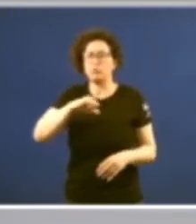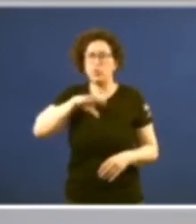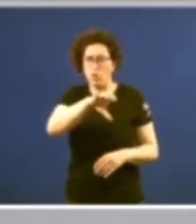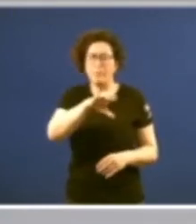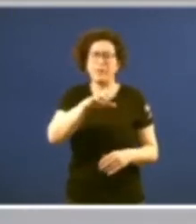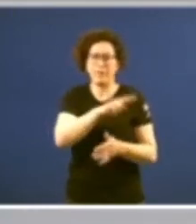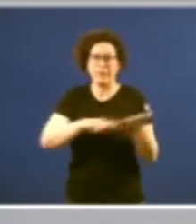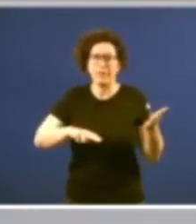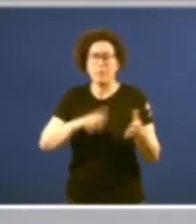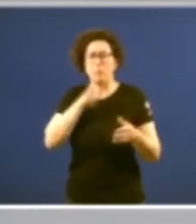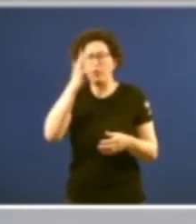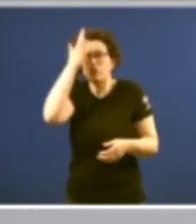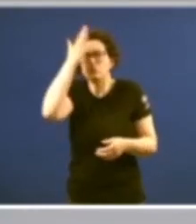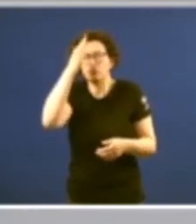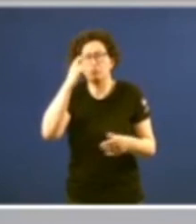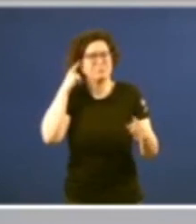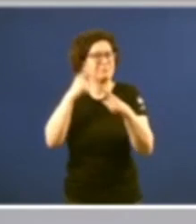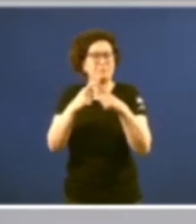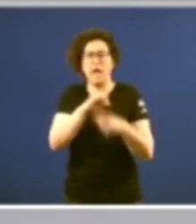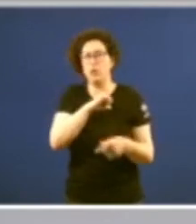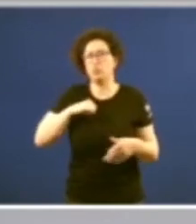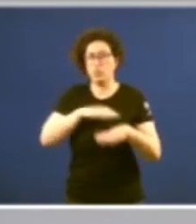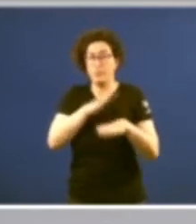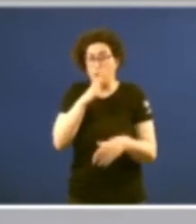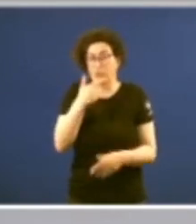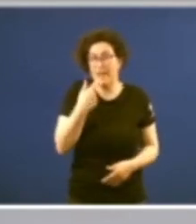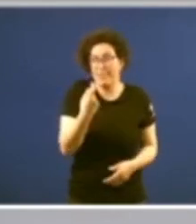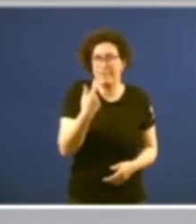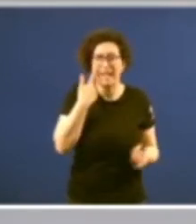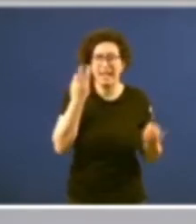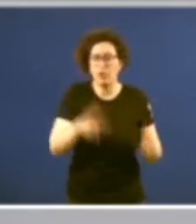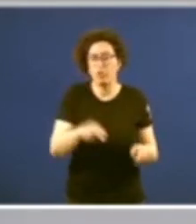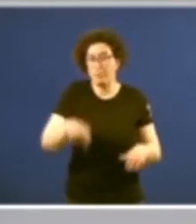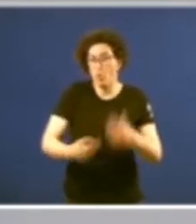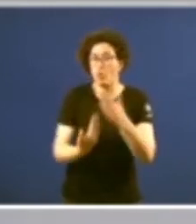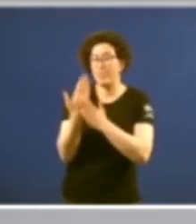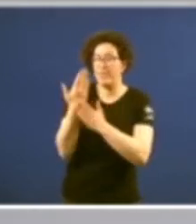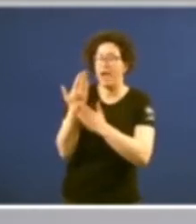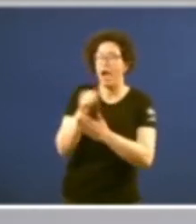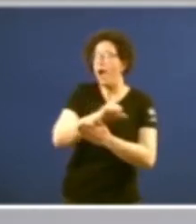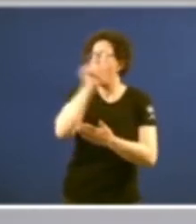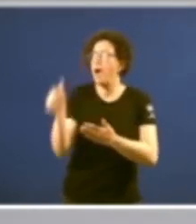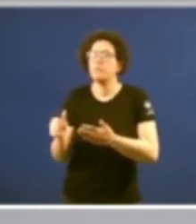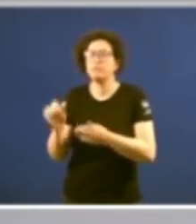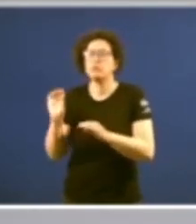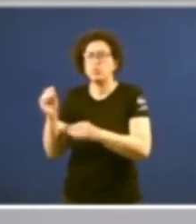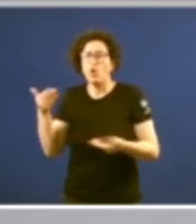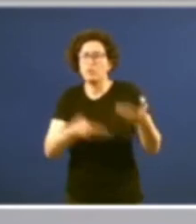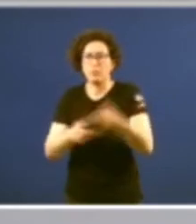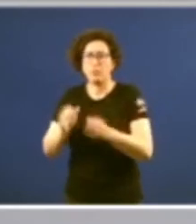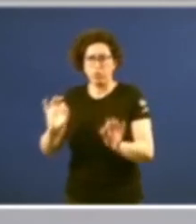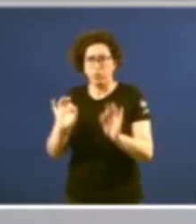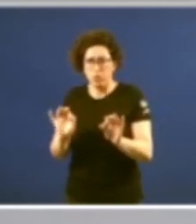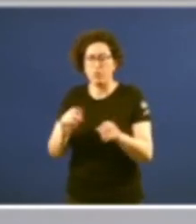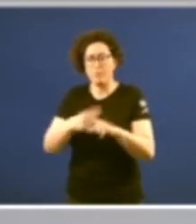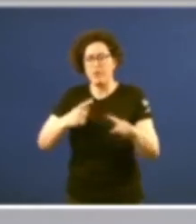depositadas no autogoverno de aí que foran tan necesario reconhecer nesta xornada a contribución dos medios galegos e